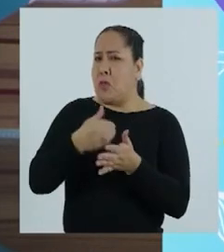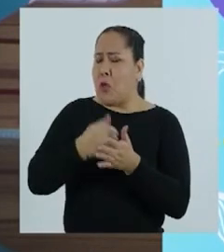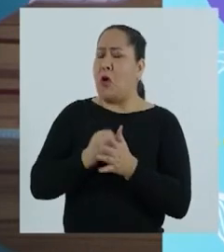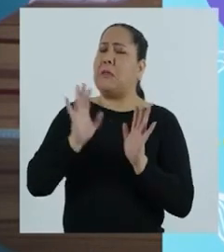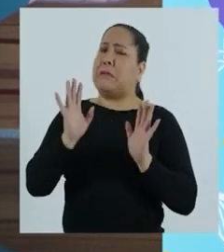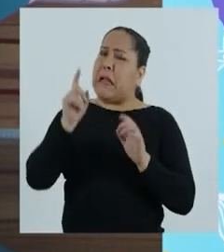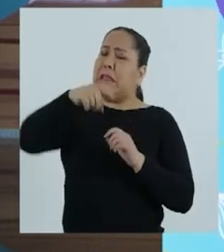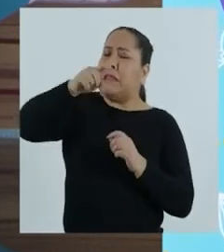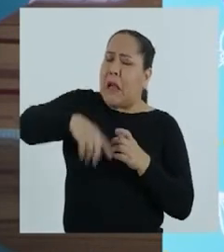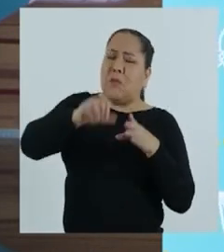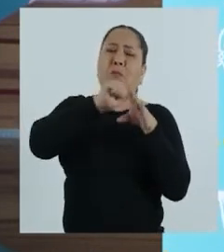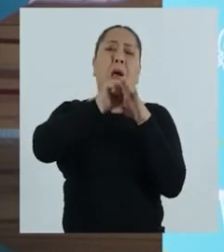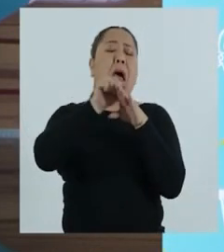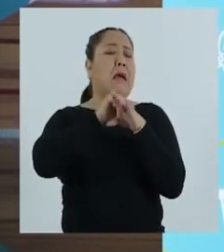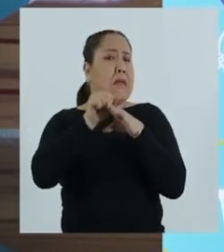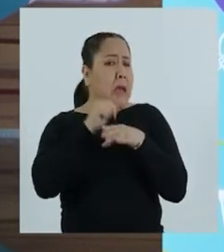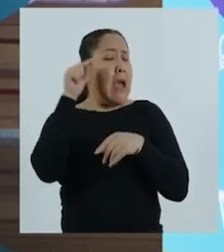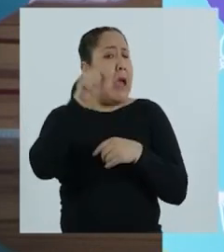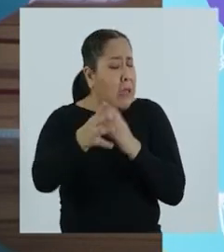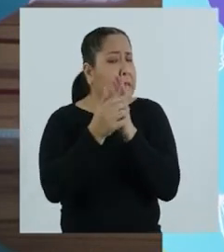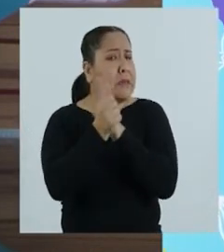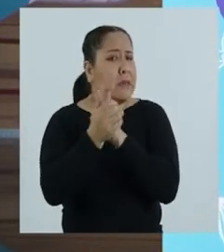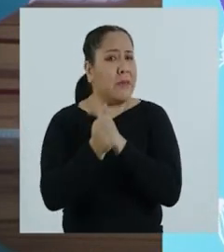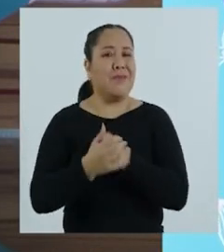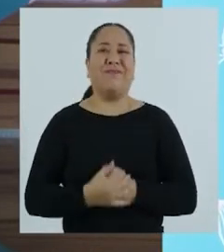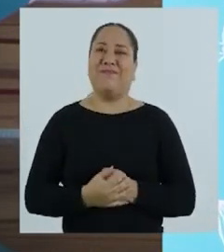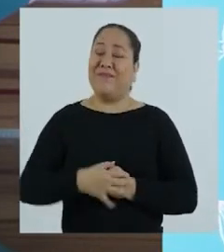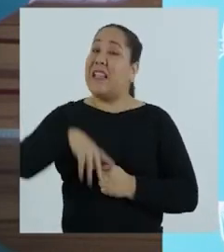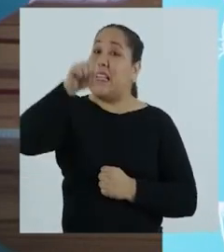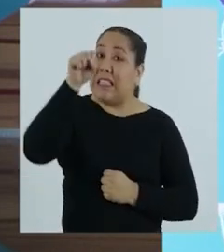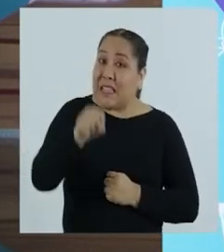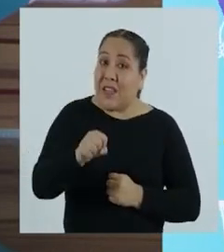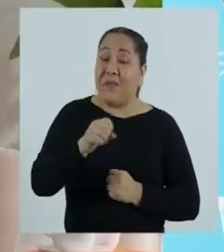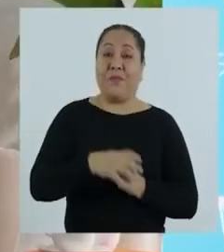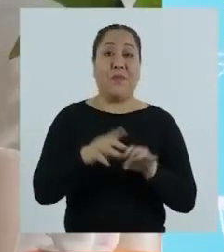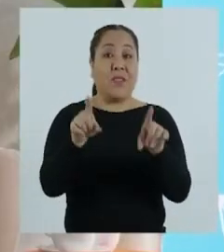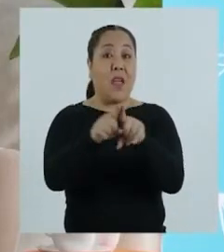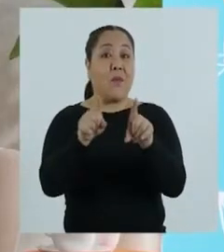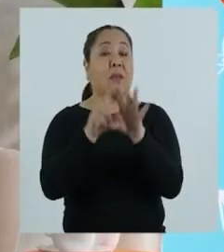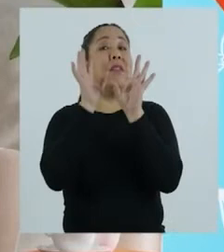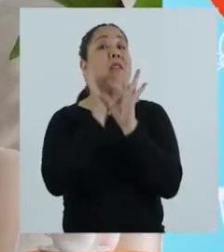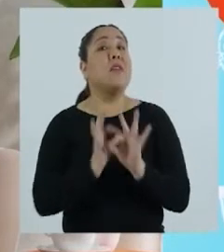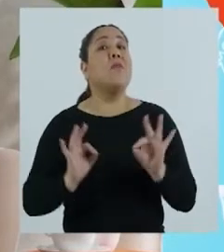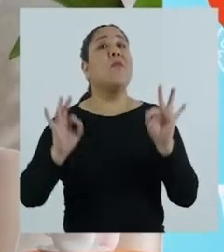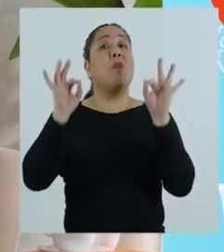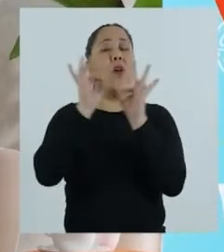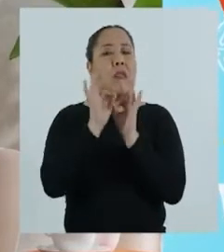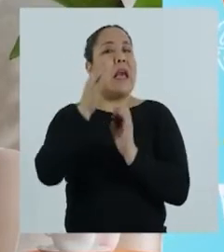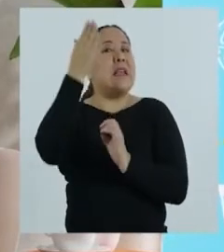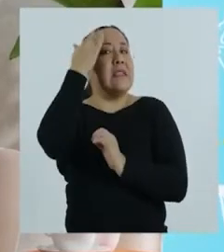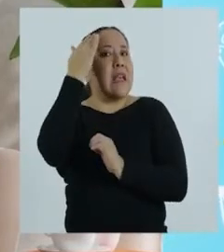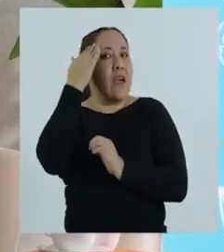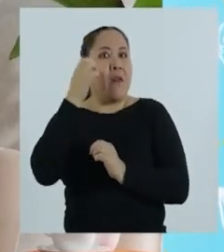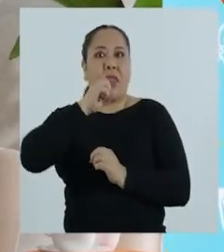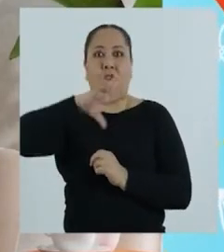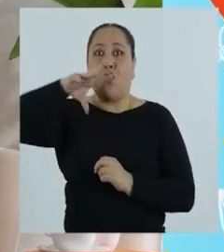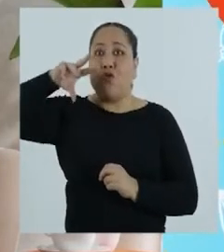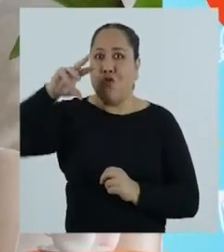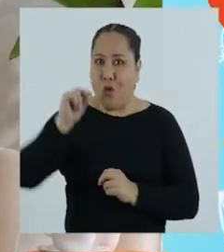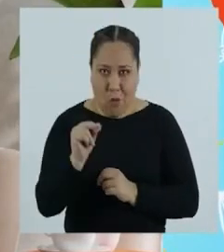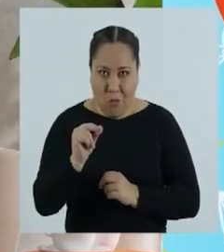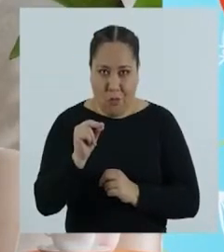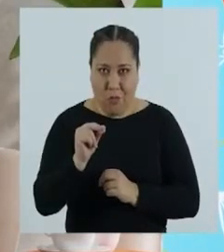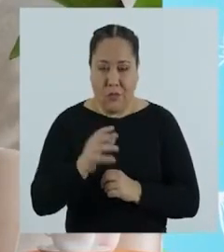Así que todas y todos debemos poner en práctica esa habilidad. ¡Claro que sí! También es importante